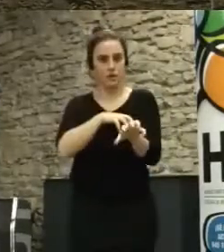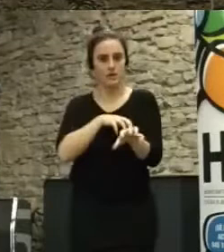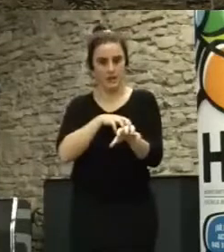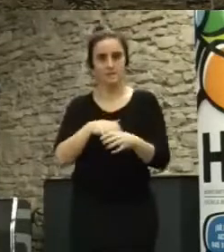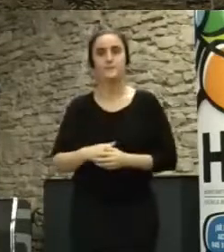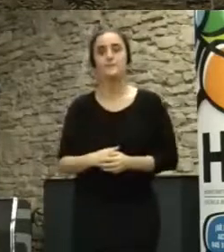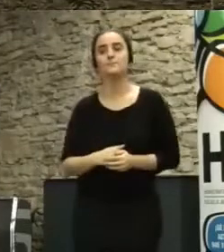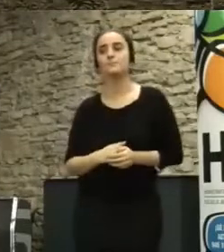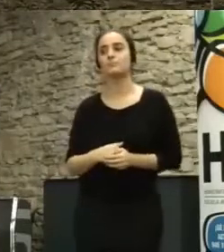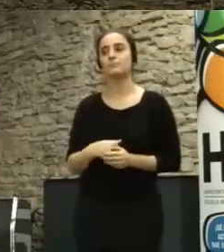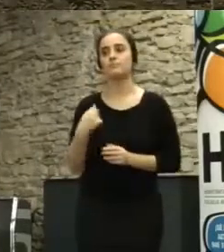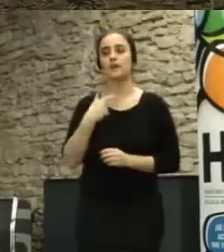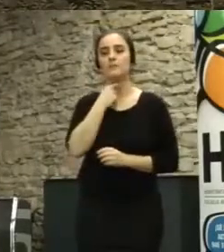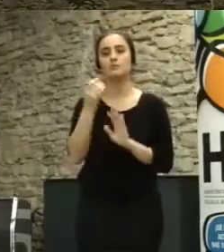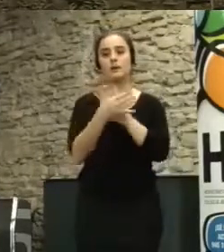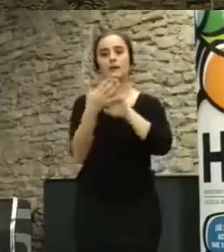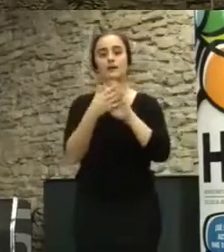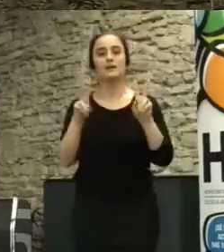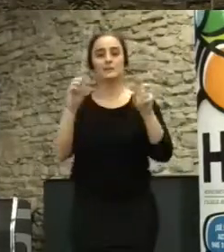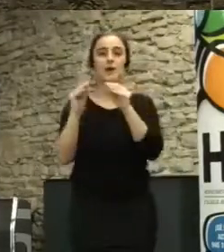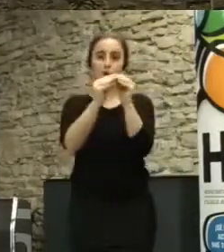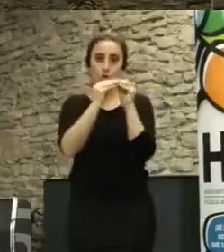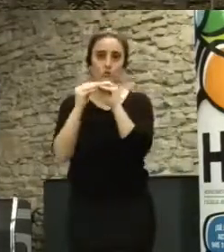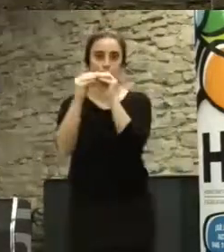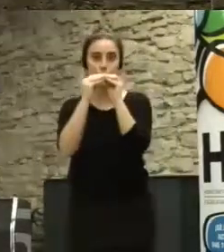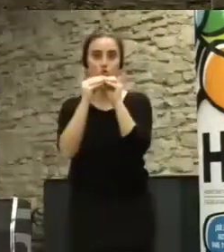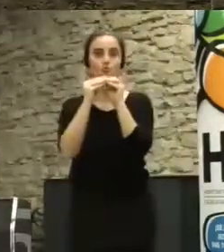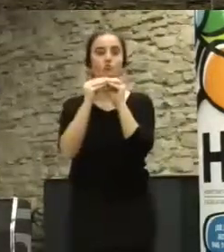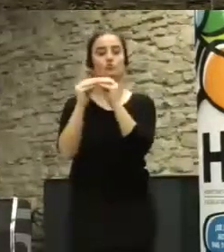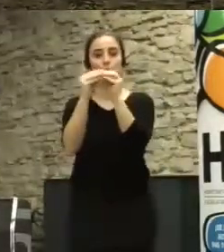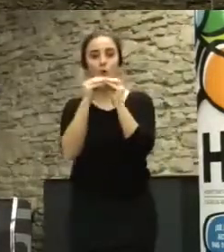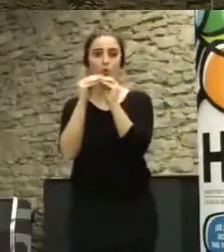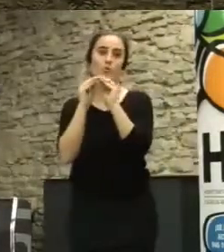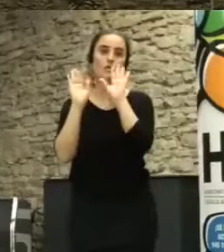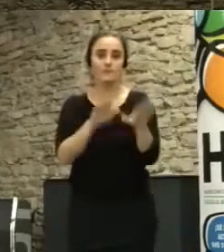Bueno, me gusta hablar del común, de los bienes comunes, del procomún,